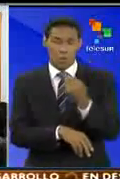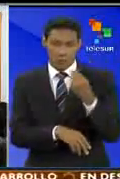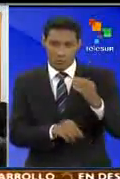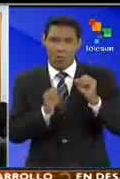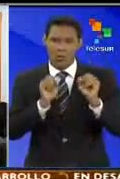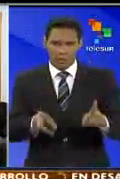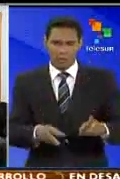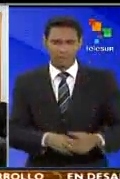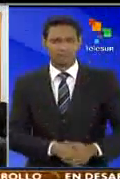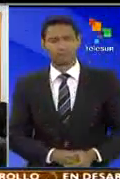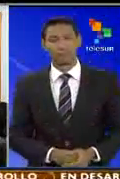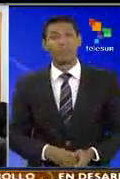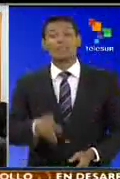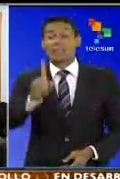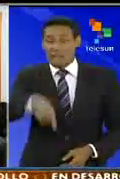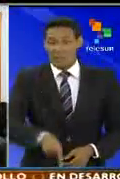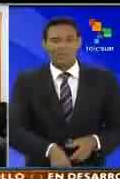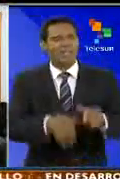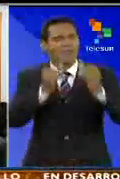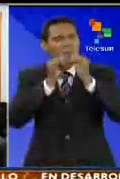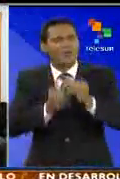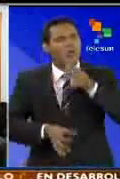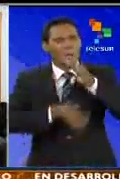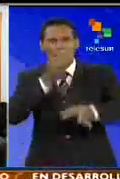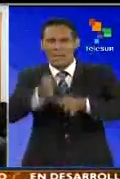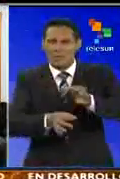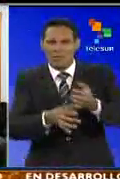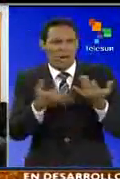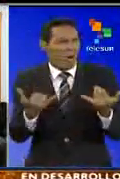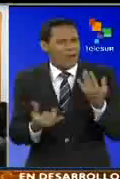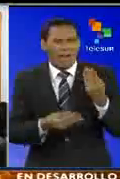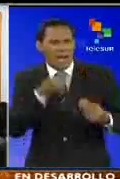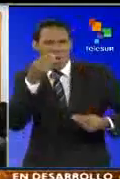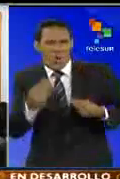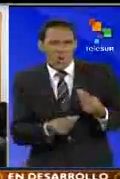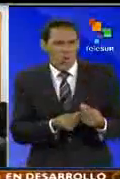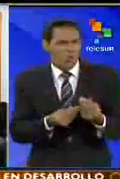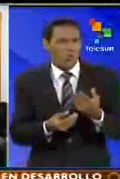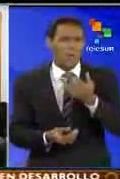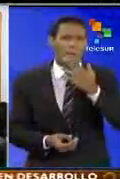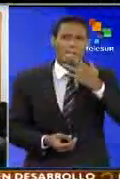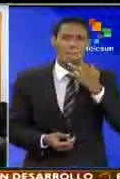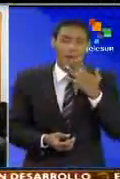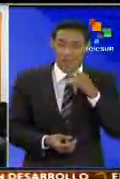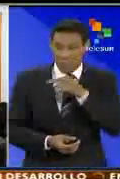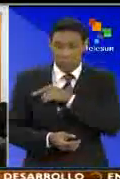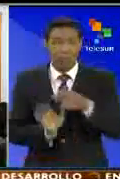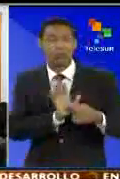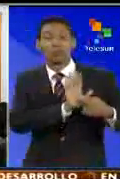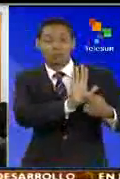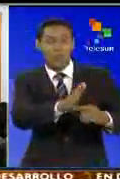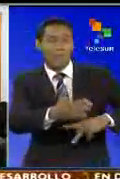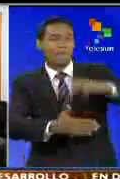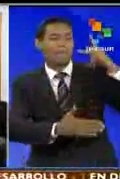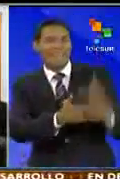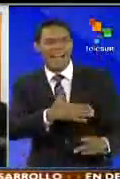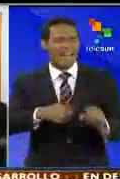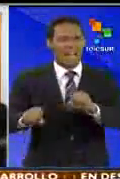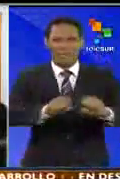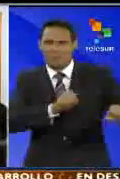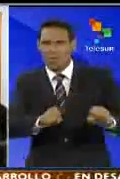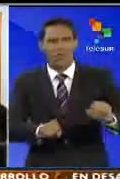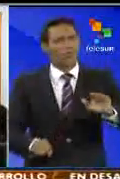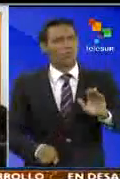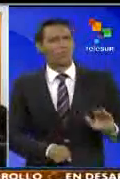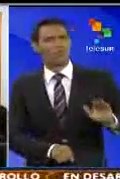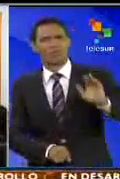Adolescente. Ministra, además de ese balance, ¿cómo configurar lo que también hayan presentado, un plan de acción a futuro,